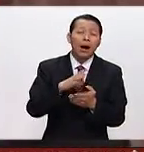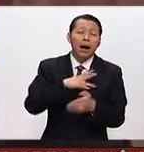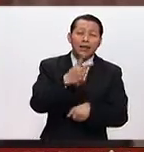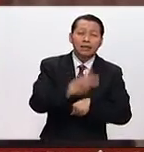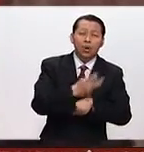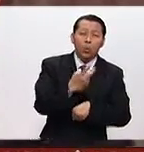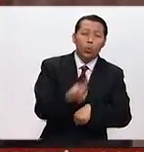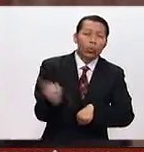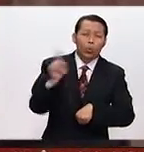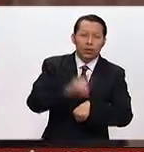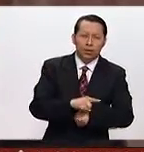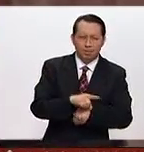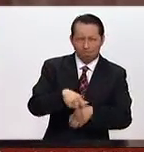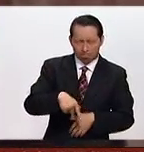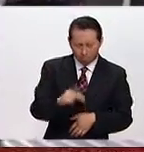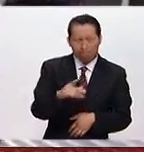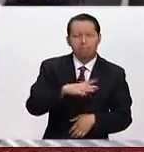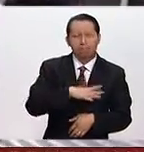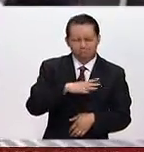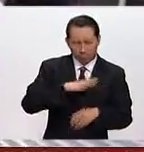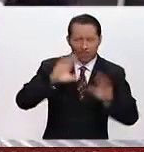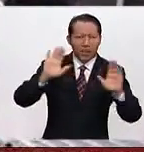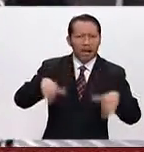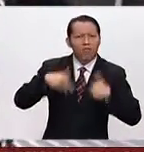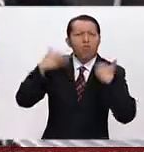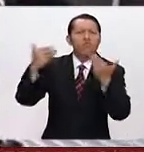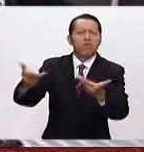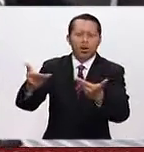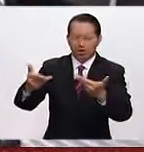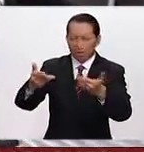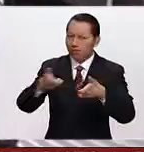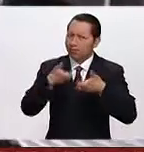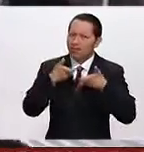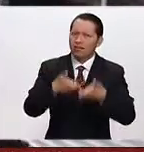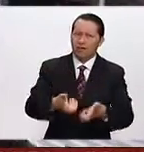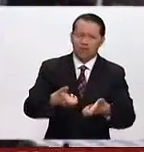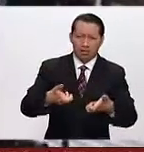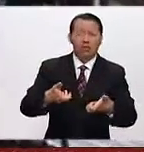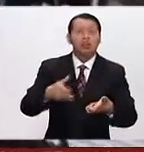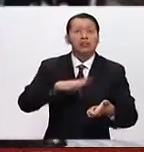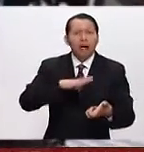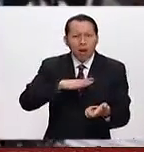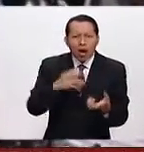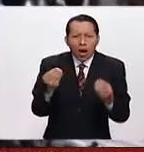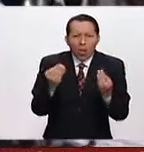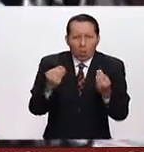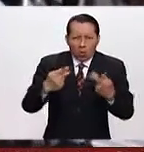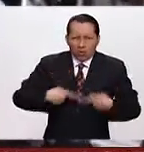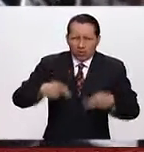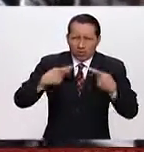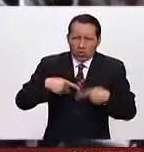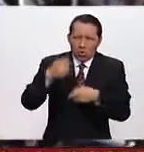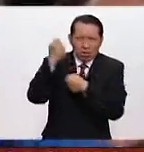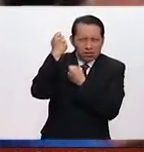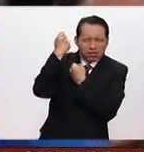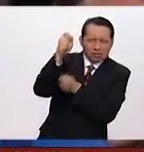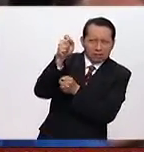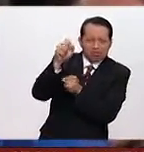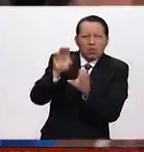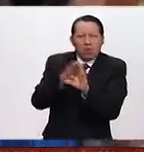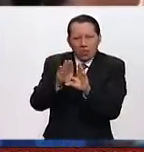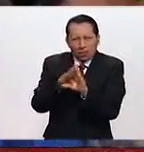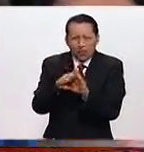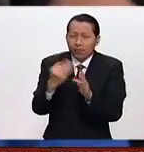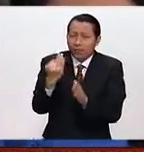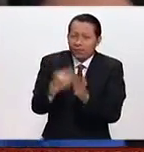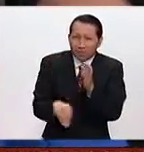pero las expresiones también de rechazo están en las calles. Hemos estado presentes en multitud de manifestaciones. No se han materializado los